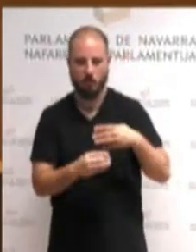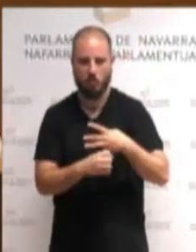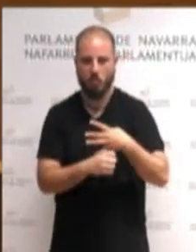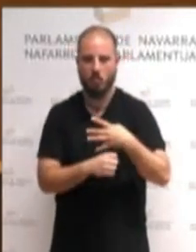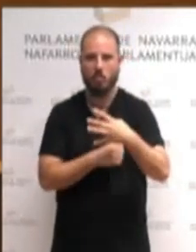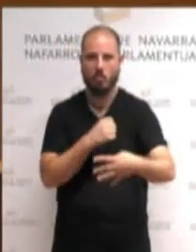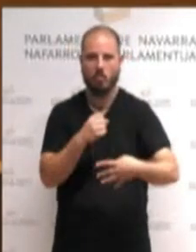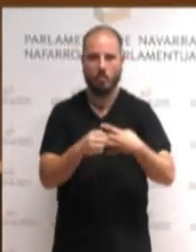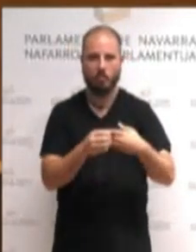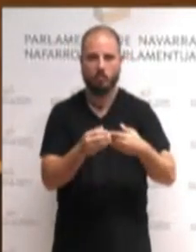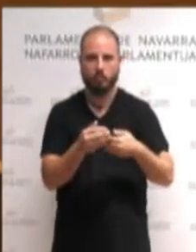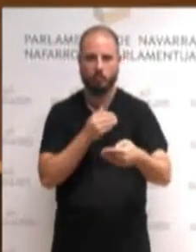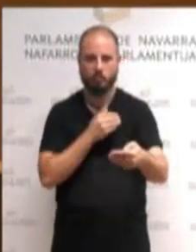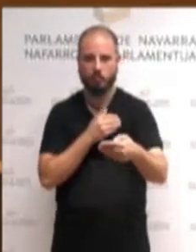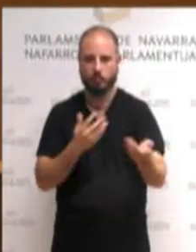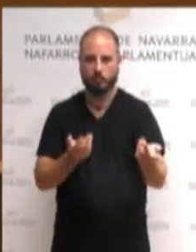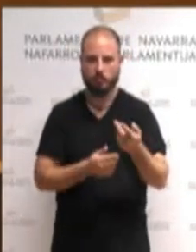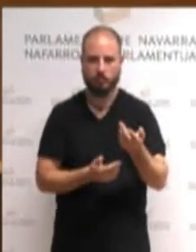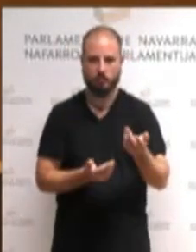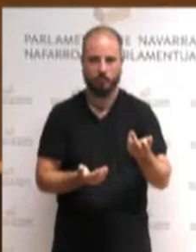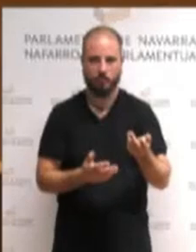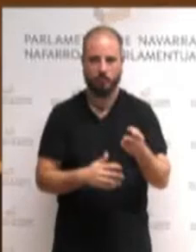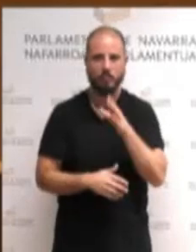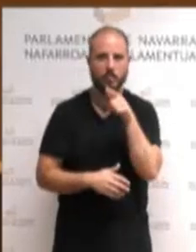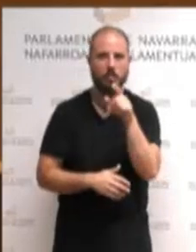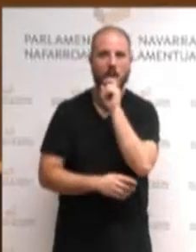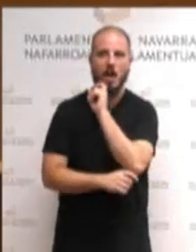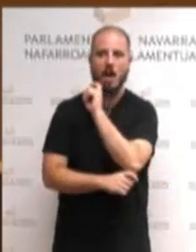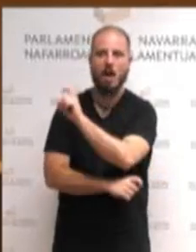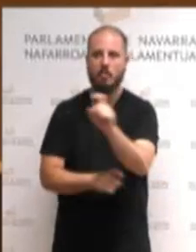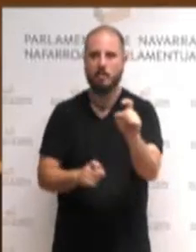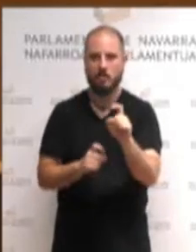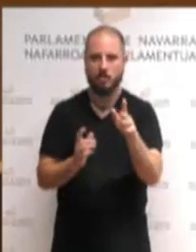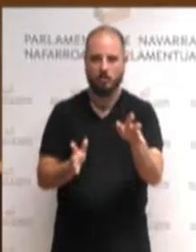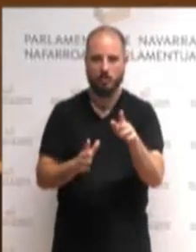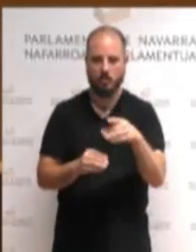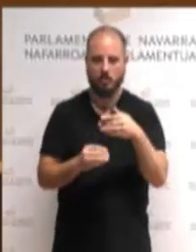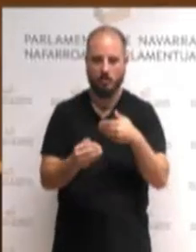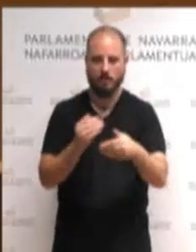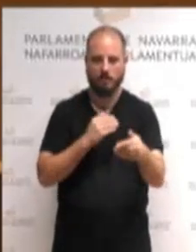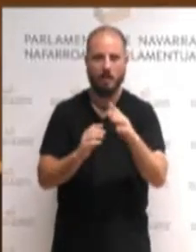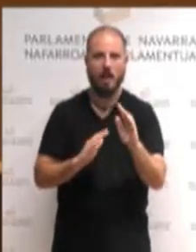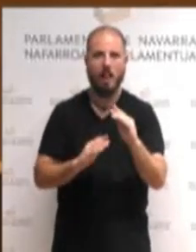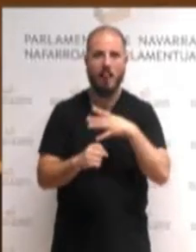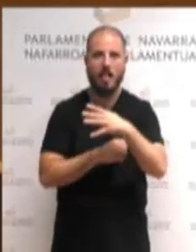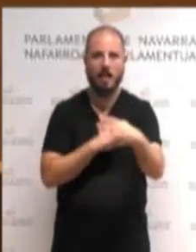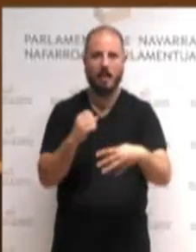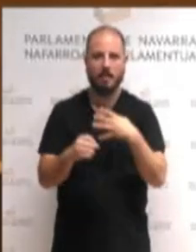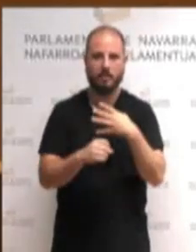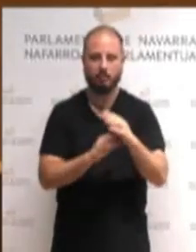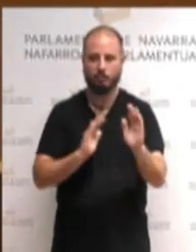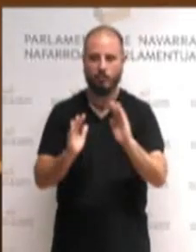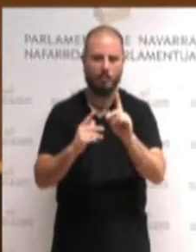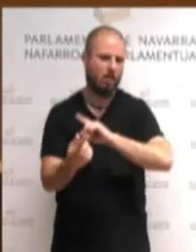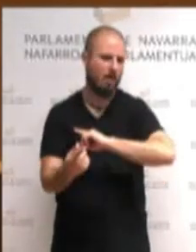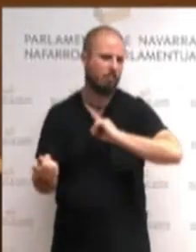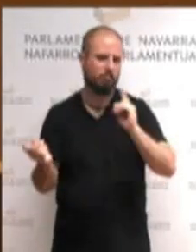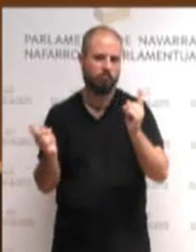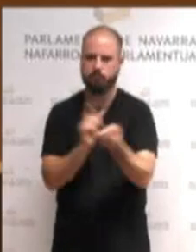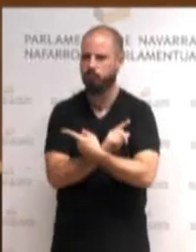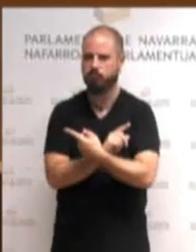Por eso digo desde ahora que esta legislatura debe ser un cambio de fase, un punto de inflexión.